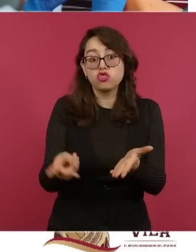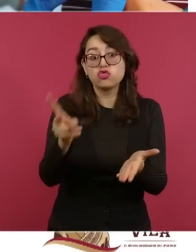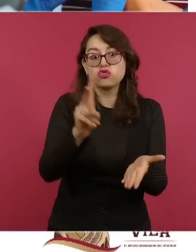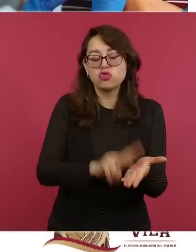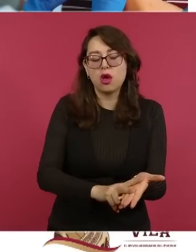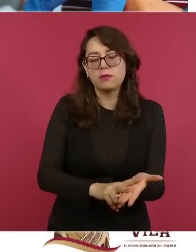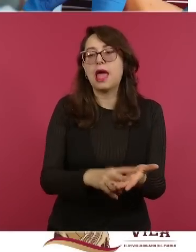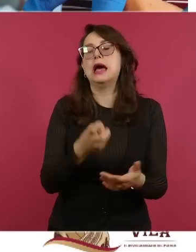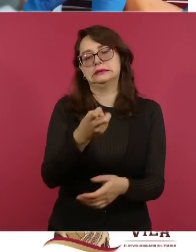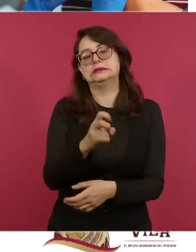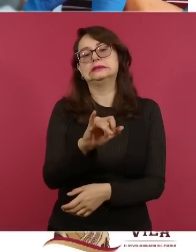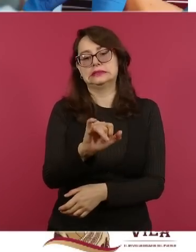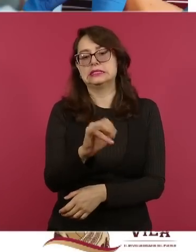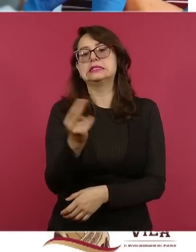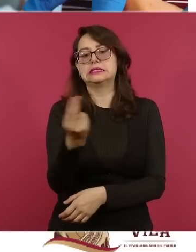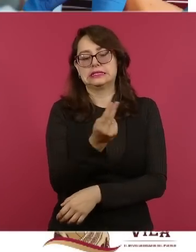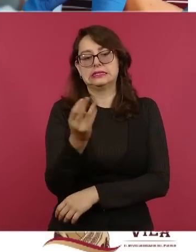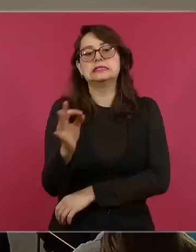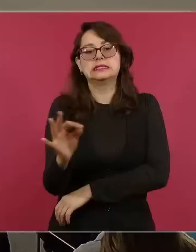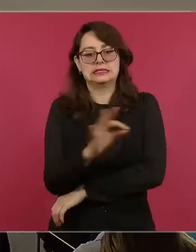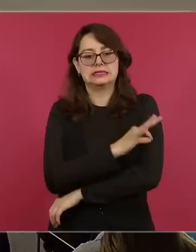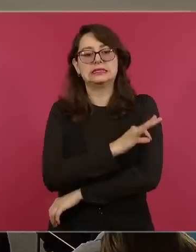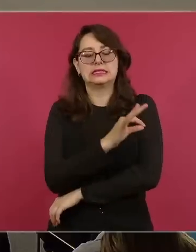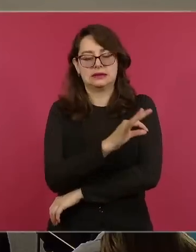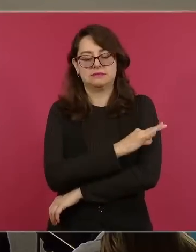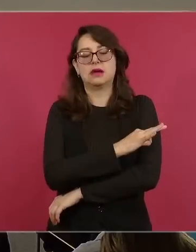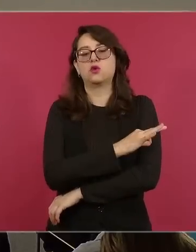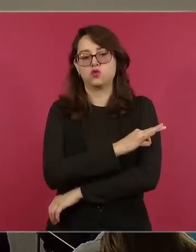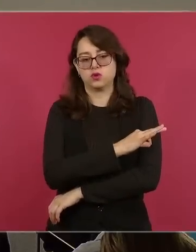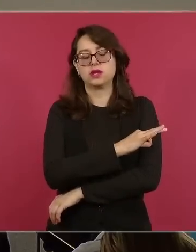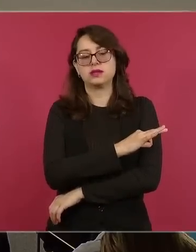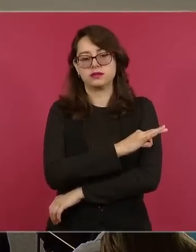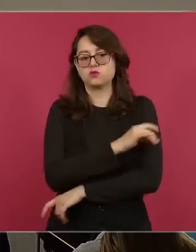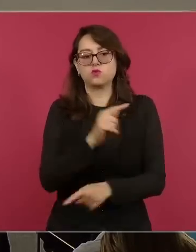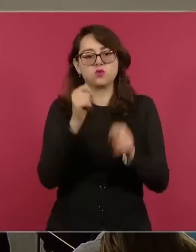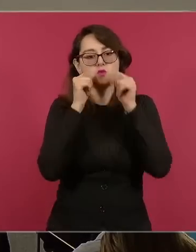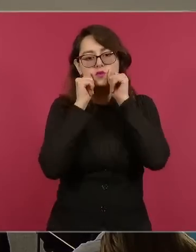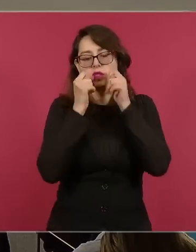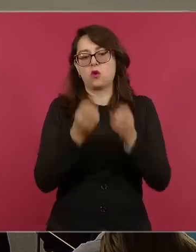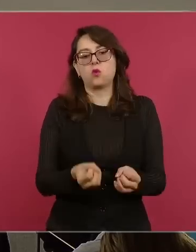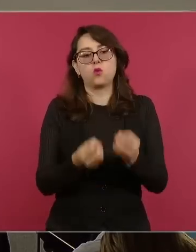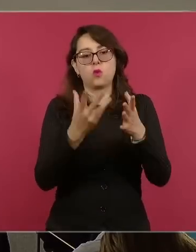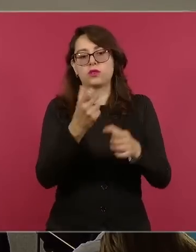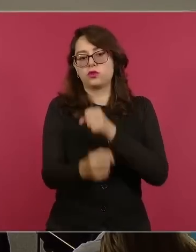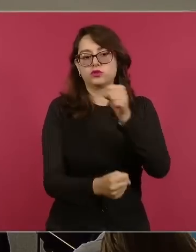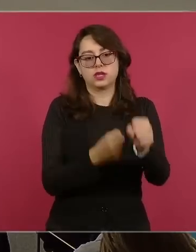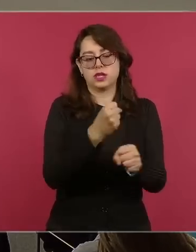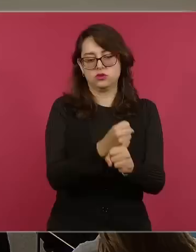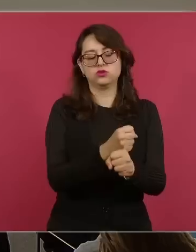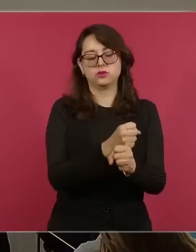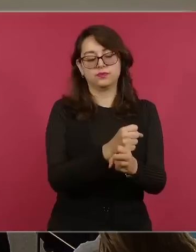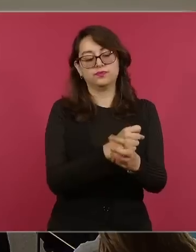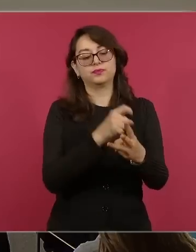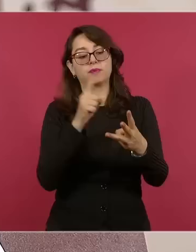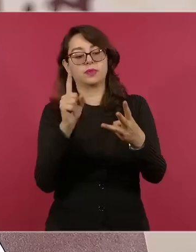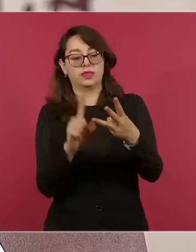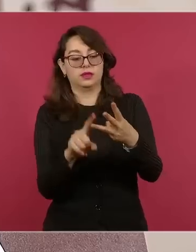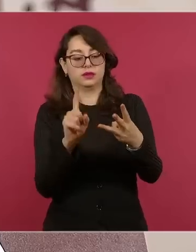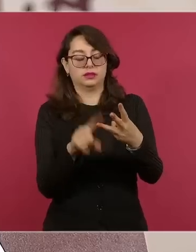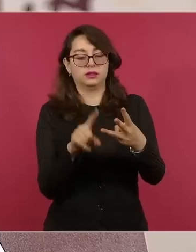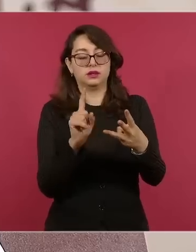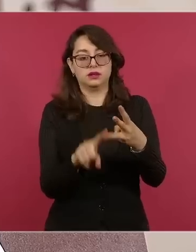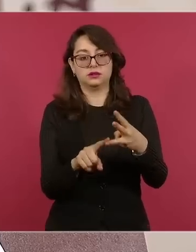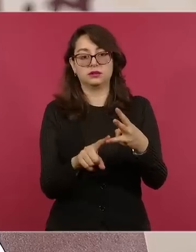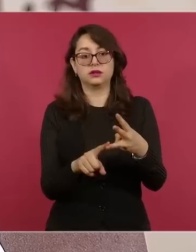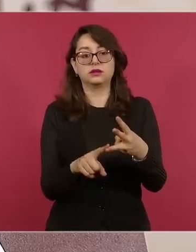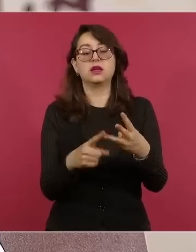tratamientos con medicamentos que les bajan las defensas. Pero los otros dos grupos importantes también son el personal de salud